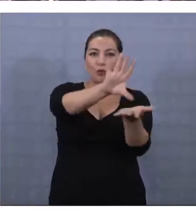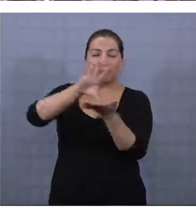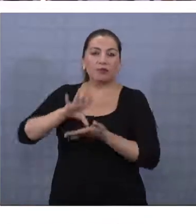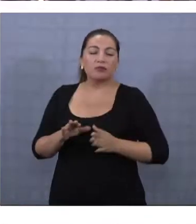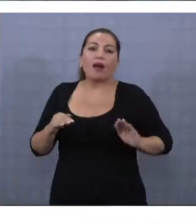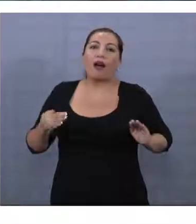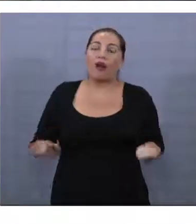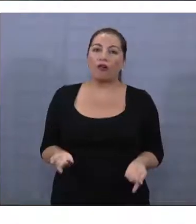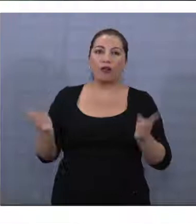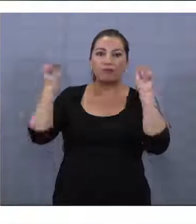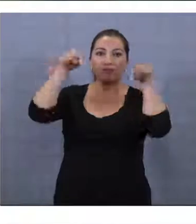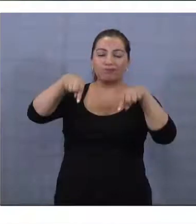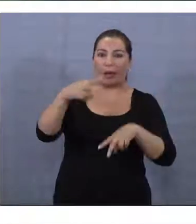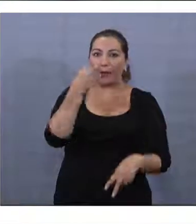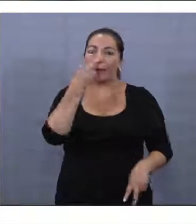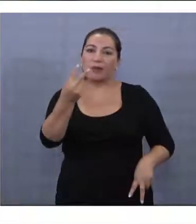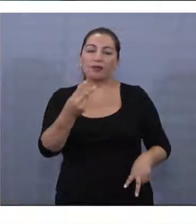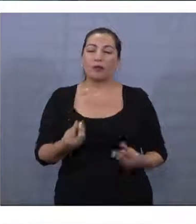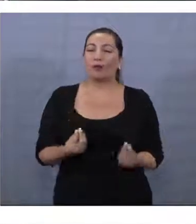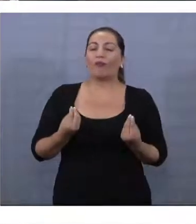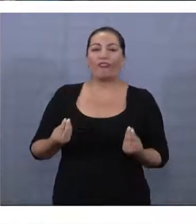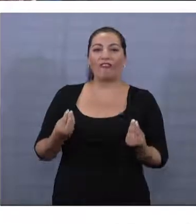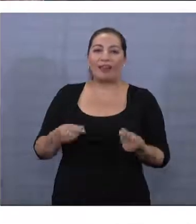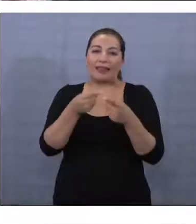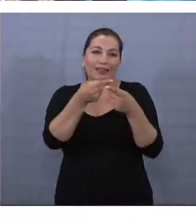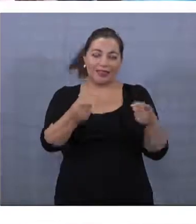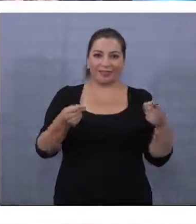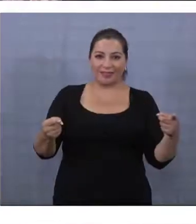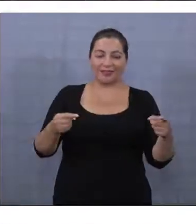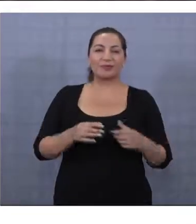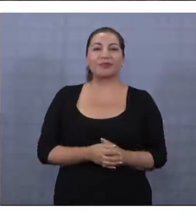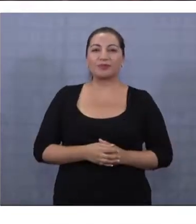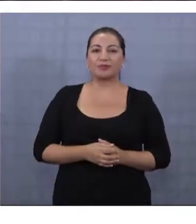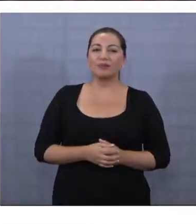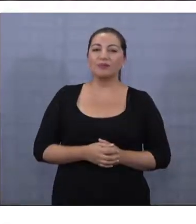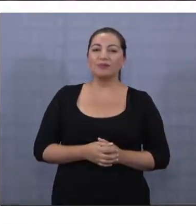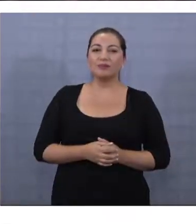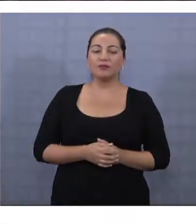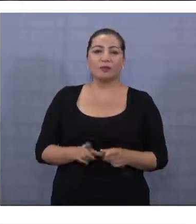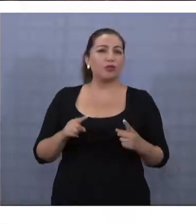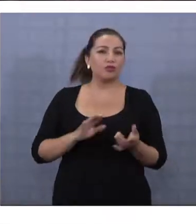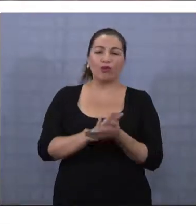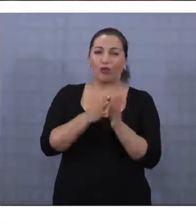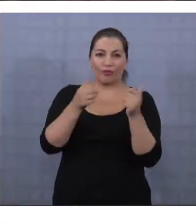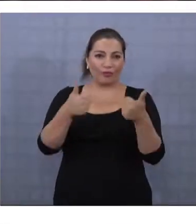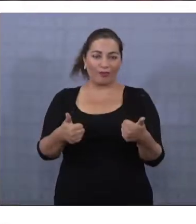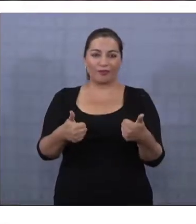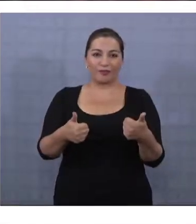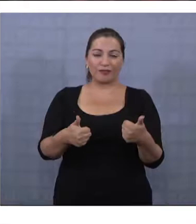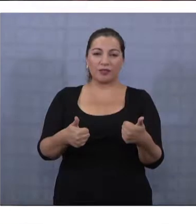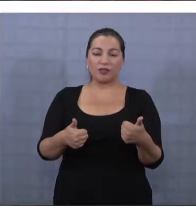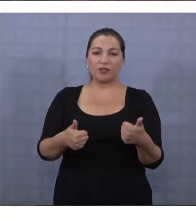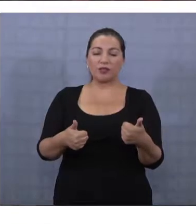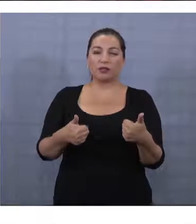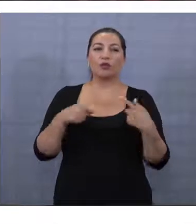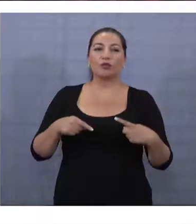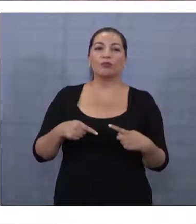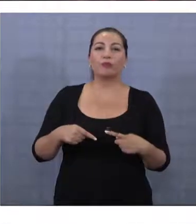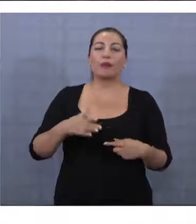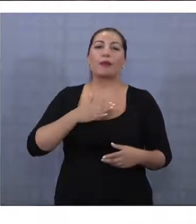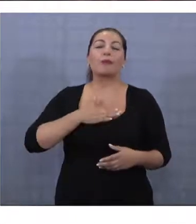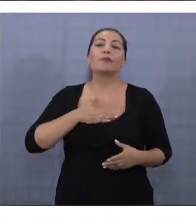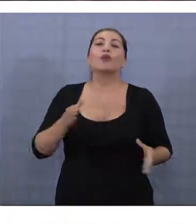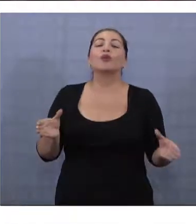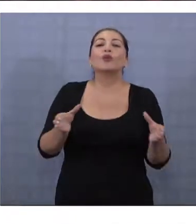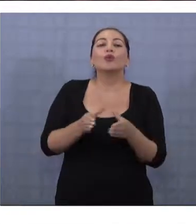y ahorita que estamos viendo está muy padre y es como muy diferente. Lo valoramos bien por lo que eso nos sirve por ahí para nuestra